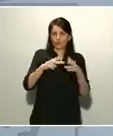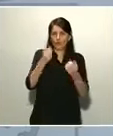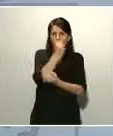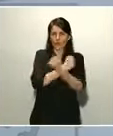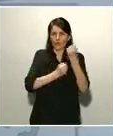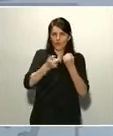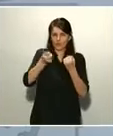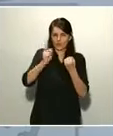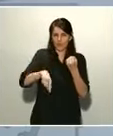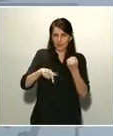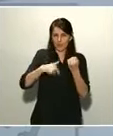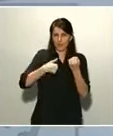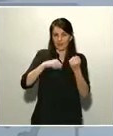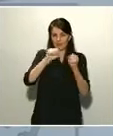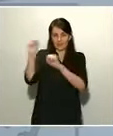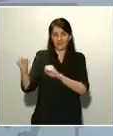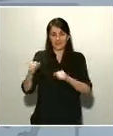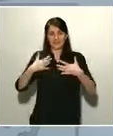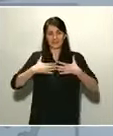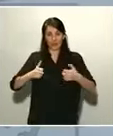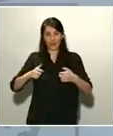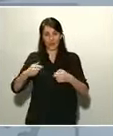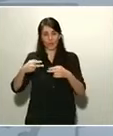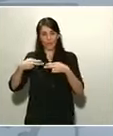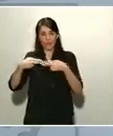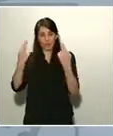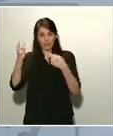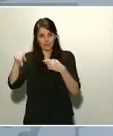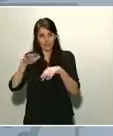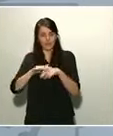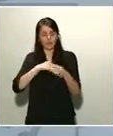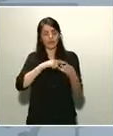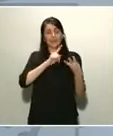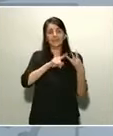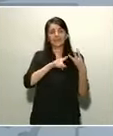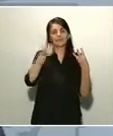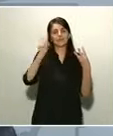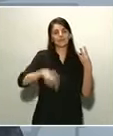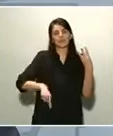pública en relación con el confinamiento. Y, en tercer lugar, el respeto a los derechos humanos.